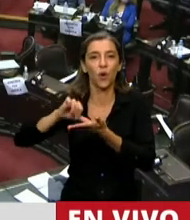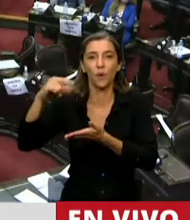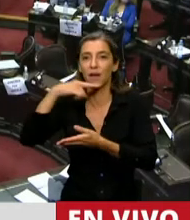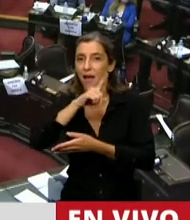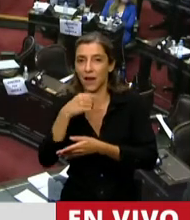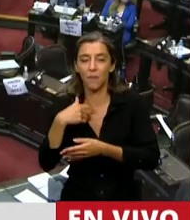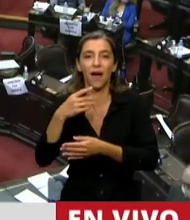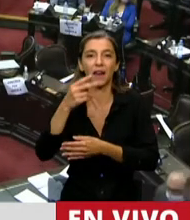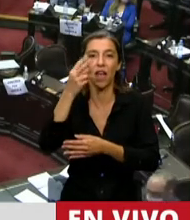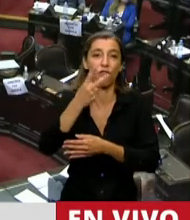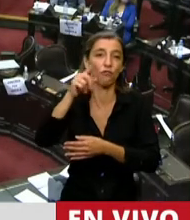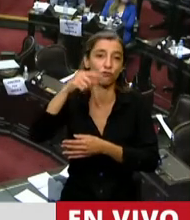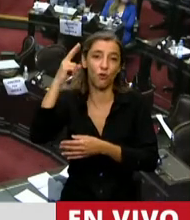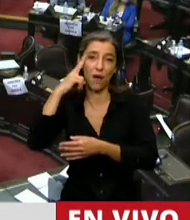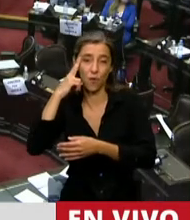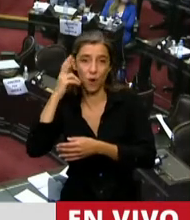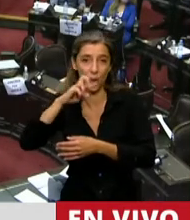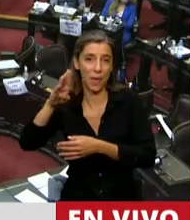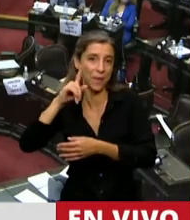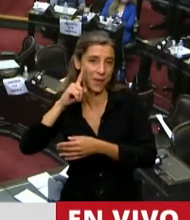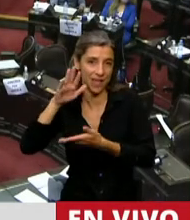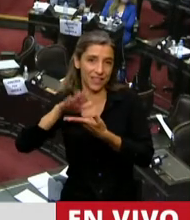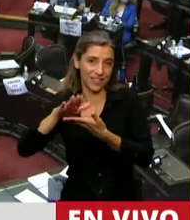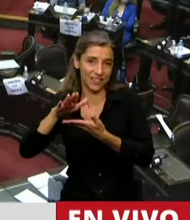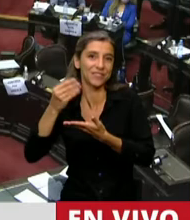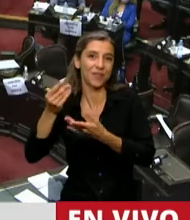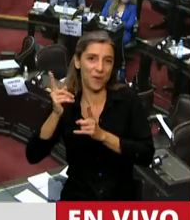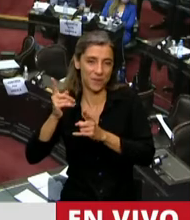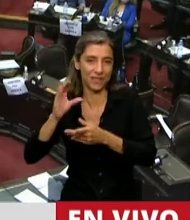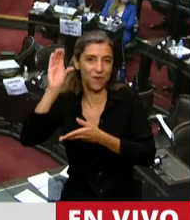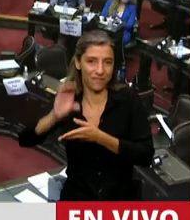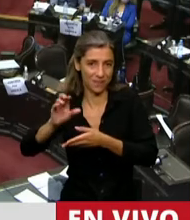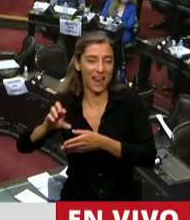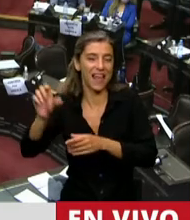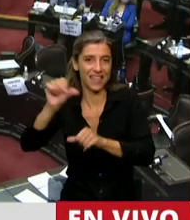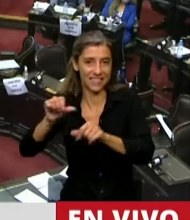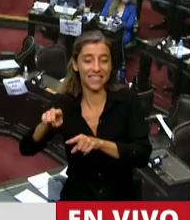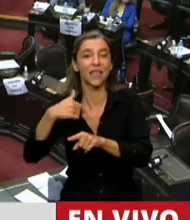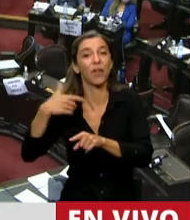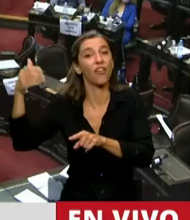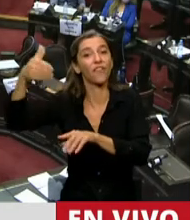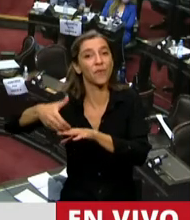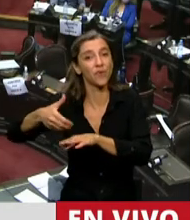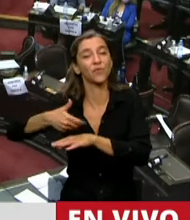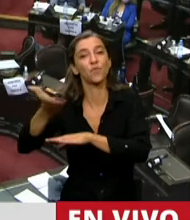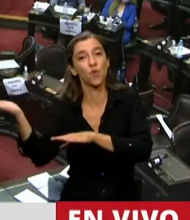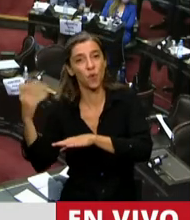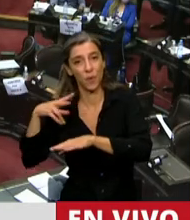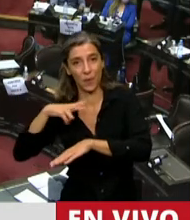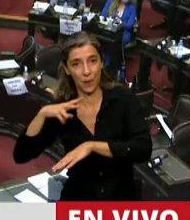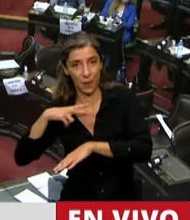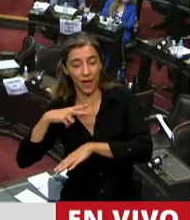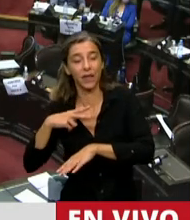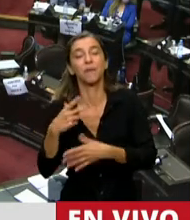del PBI destinado en ciencia, tecnología e innovación, es la inversión pública y privada. Y en todos esos casos la